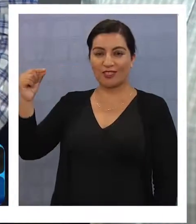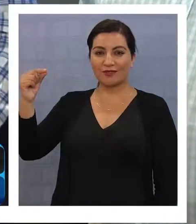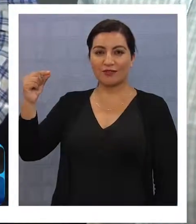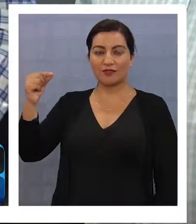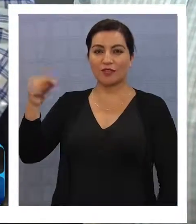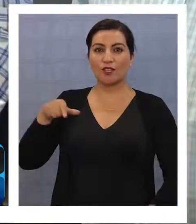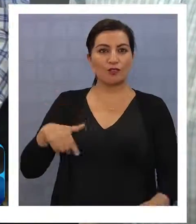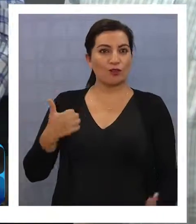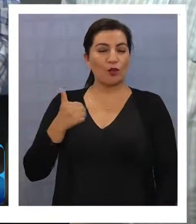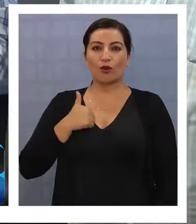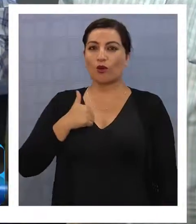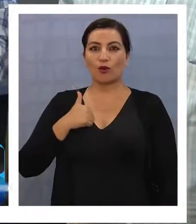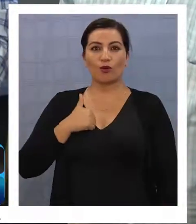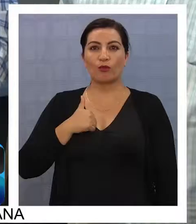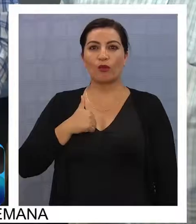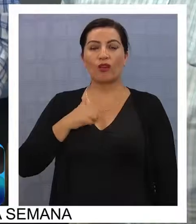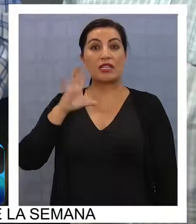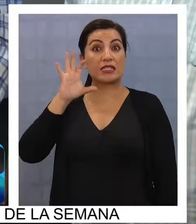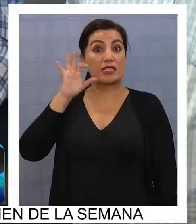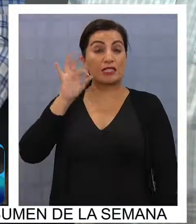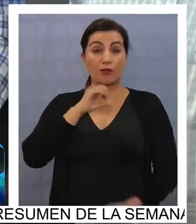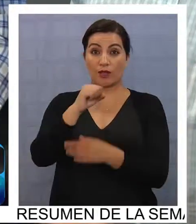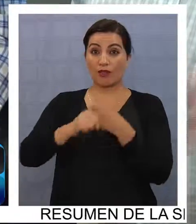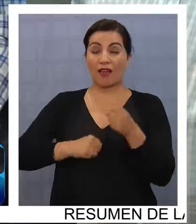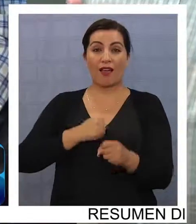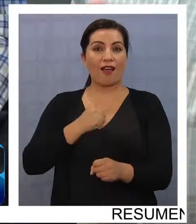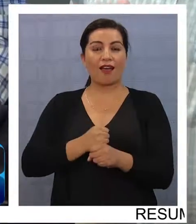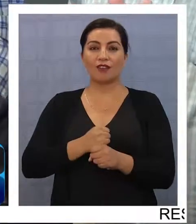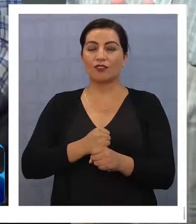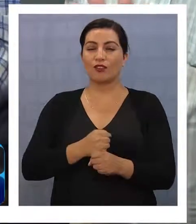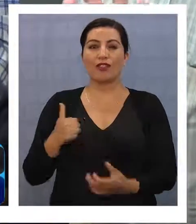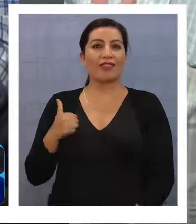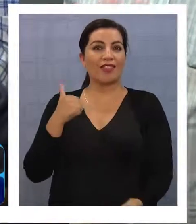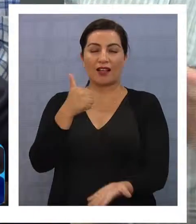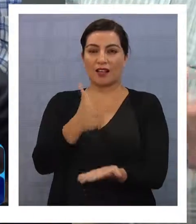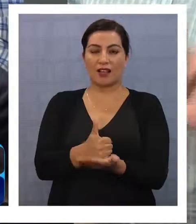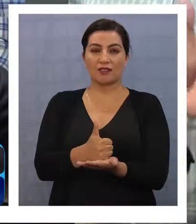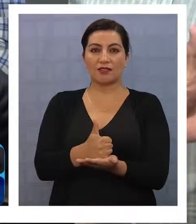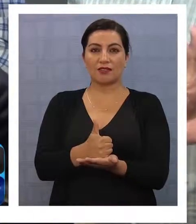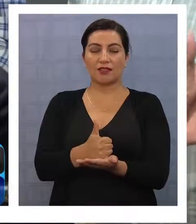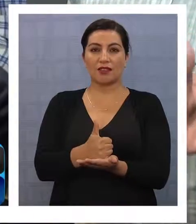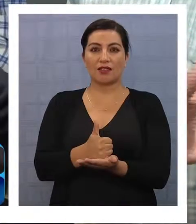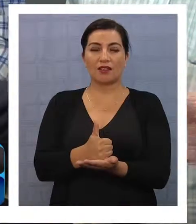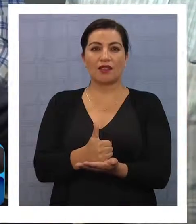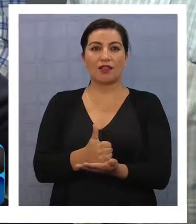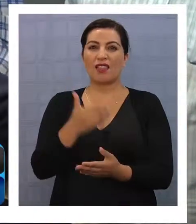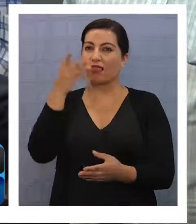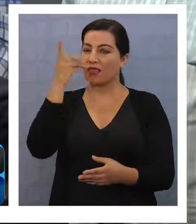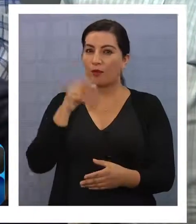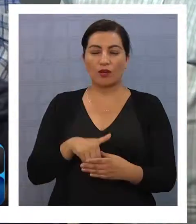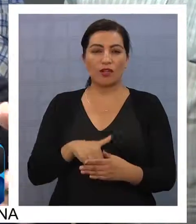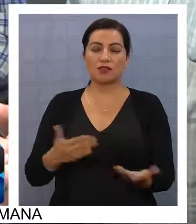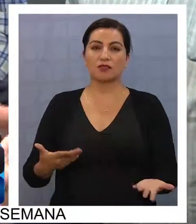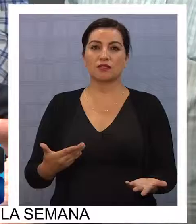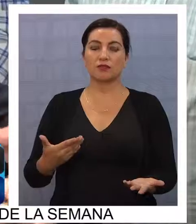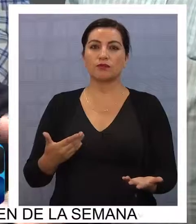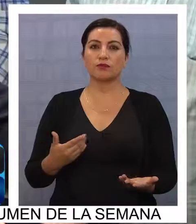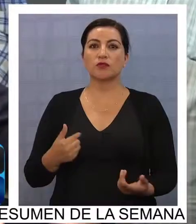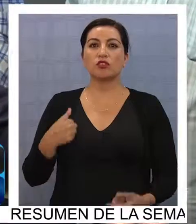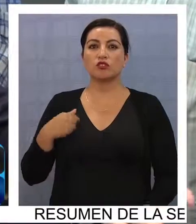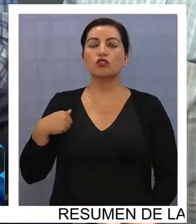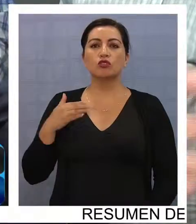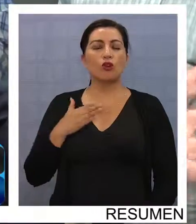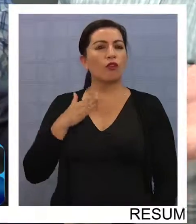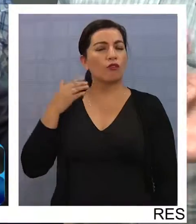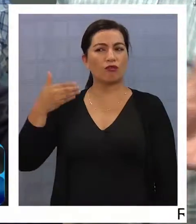yo cumplo sobre los 50 años de alcalde en democracia, cuando he estado preso no he ejercido, pero si yo voy a la elección